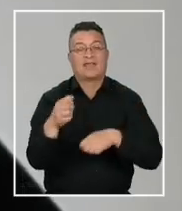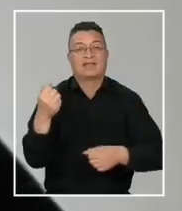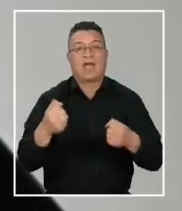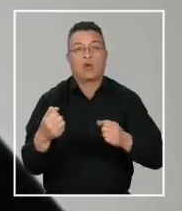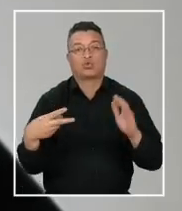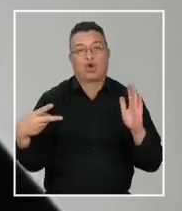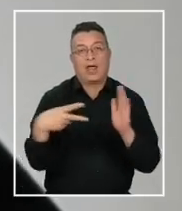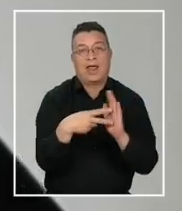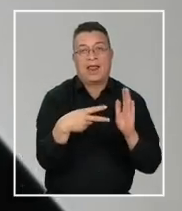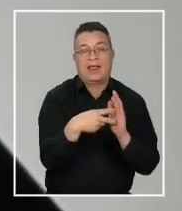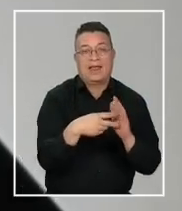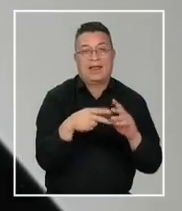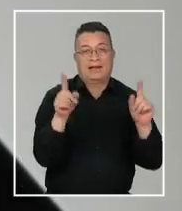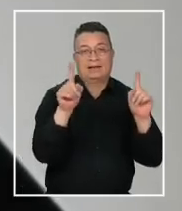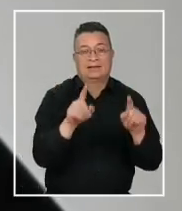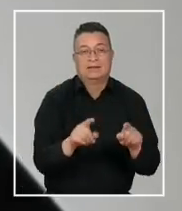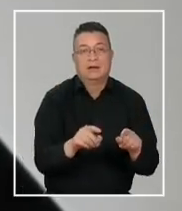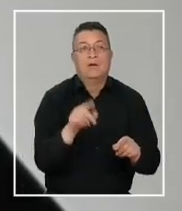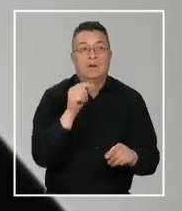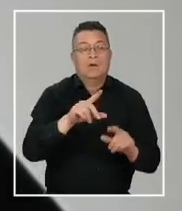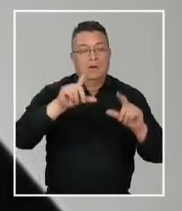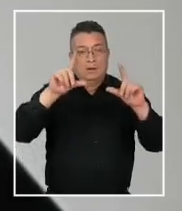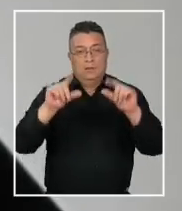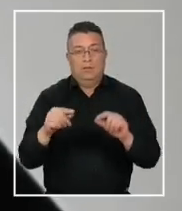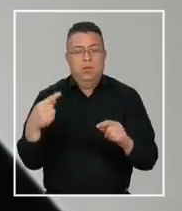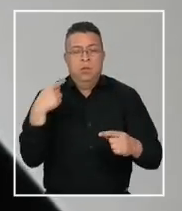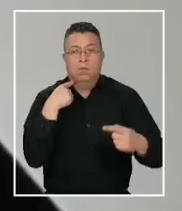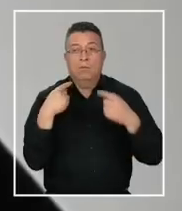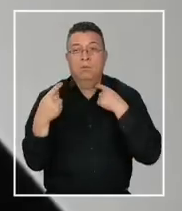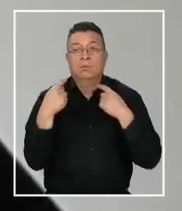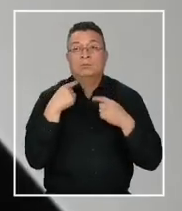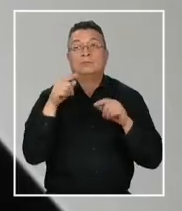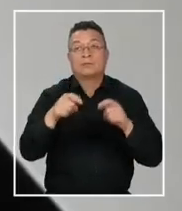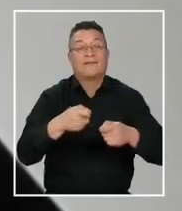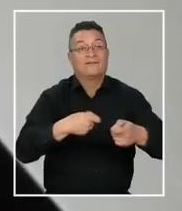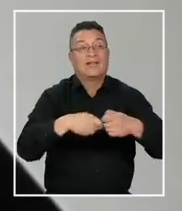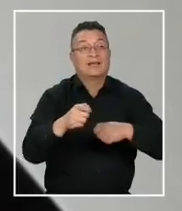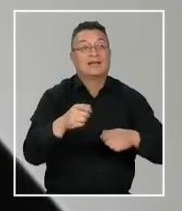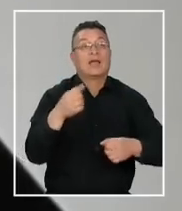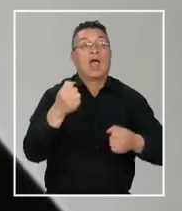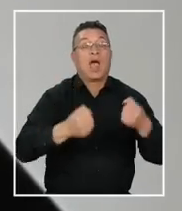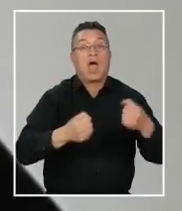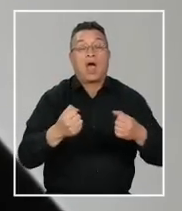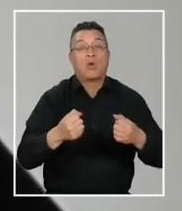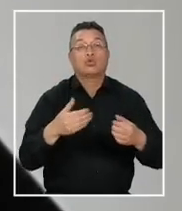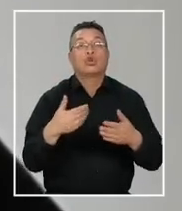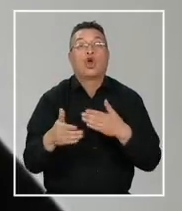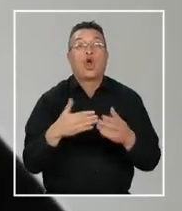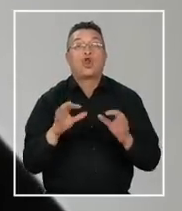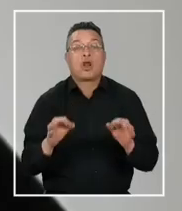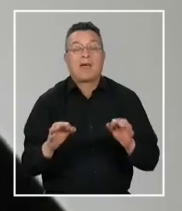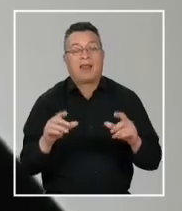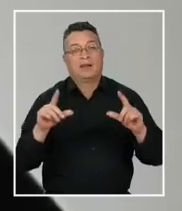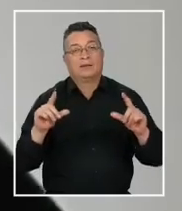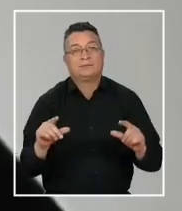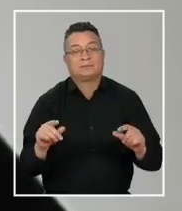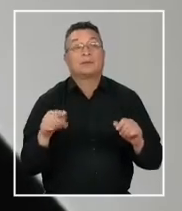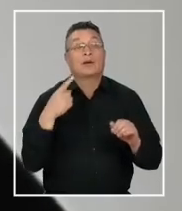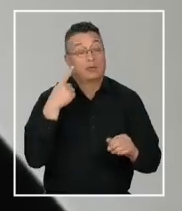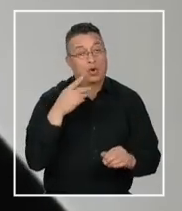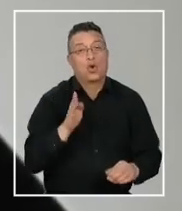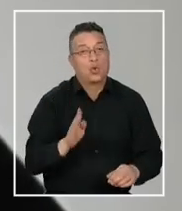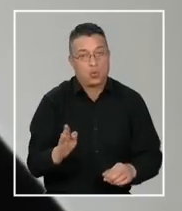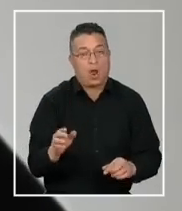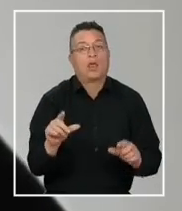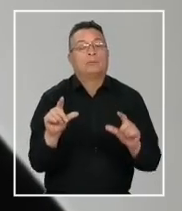eléctricos. Se ha visto menos afectada que la venta de vehículos convencionales. Ahora sigue siendo